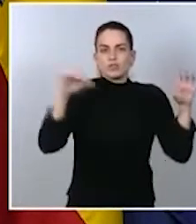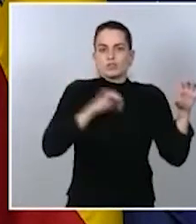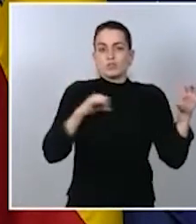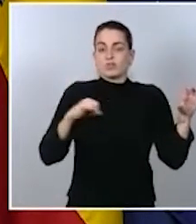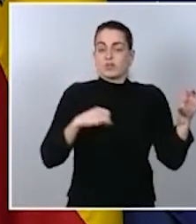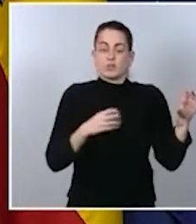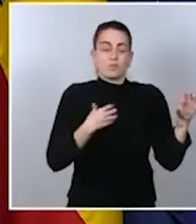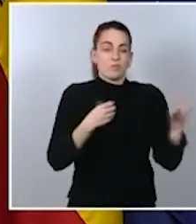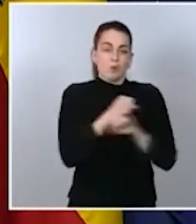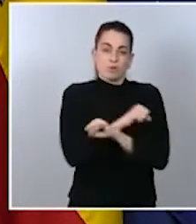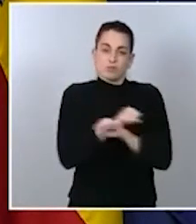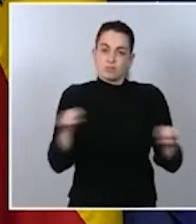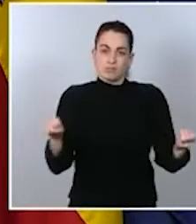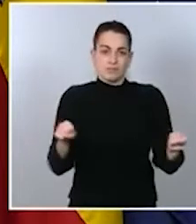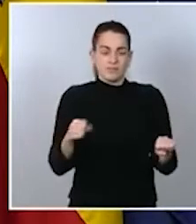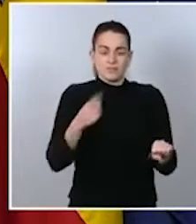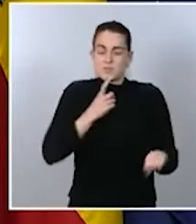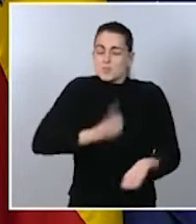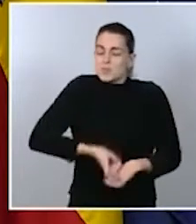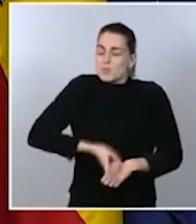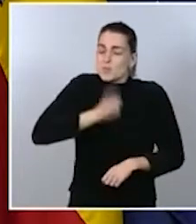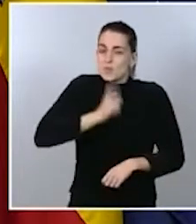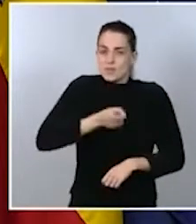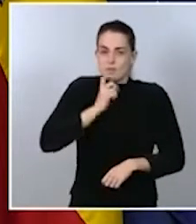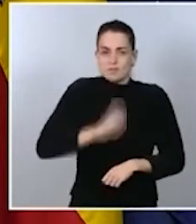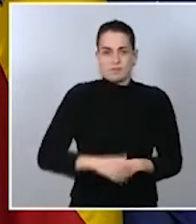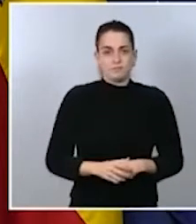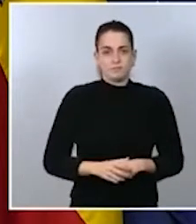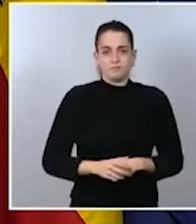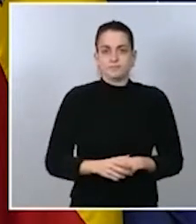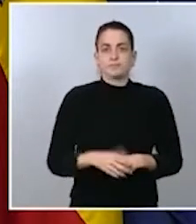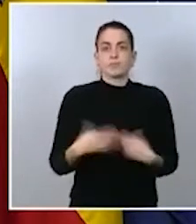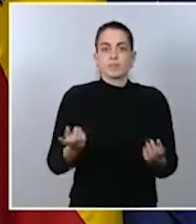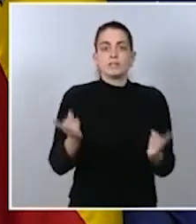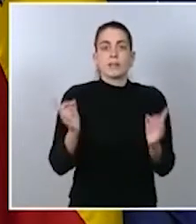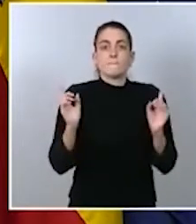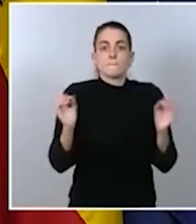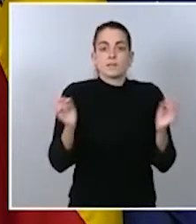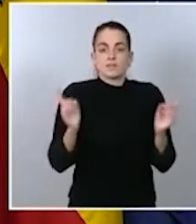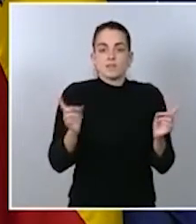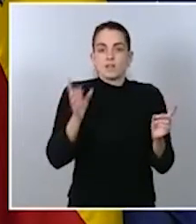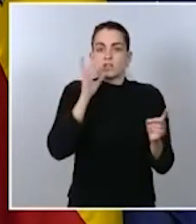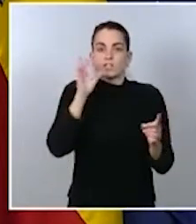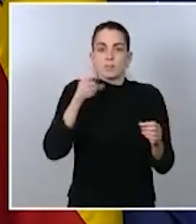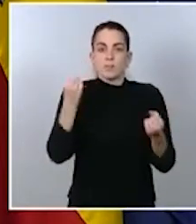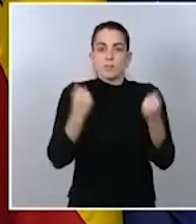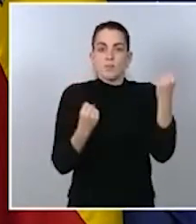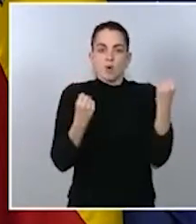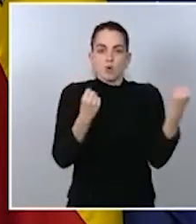cuando tenía, he volto a decir, las previsiones que se adoptaron, el embolsamiento de los vehículos, el posicionamiento de la UME en los lugares